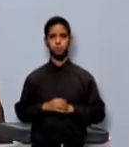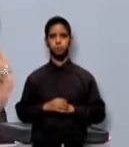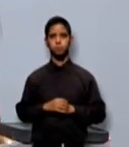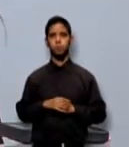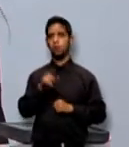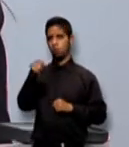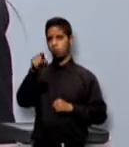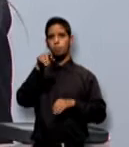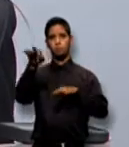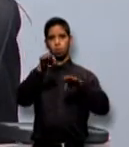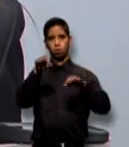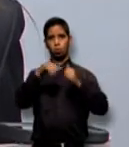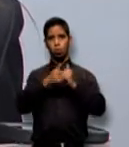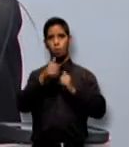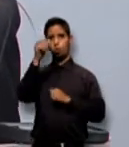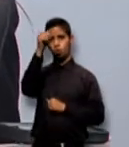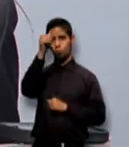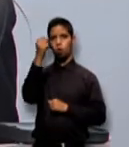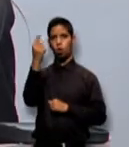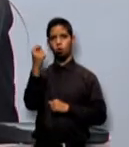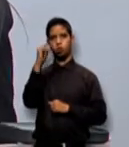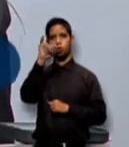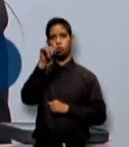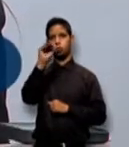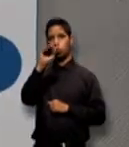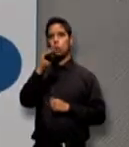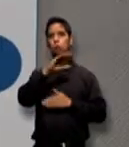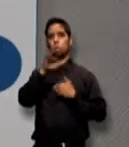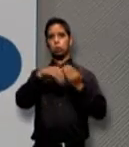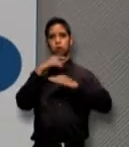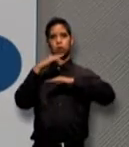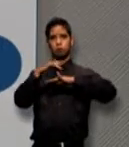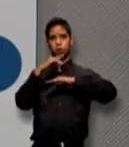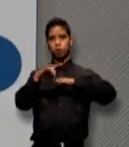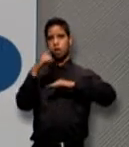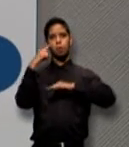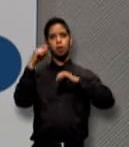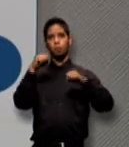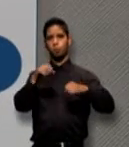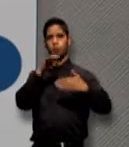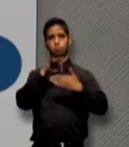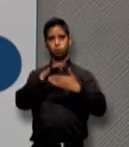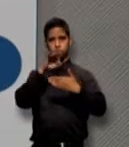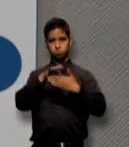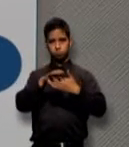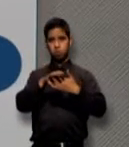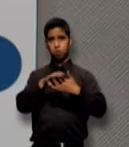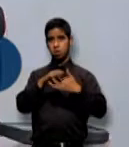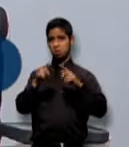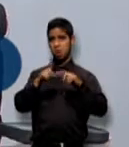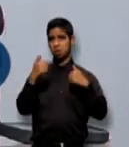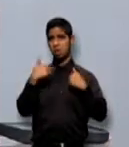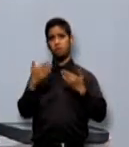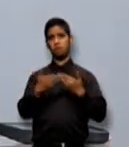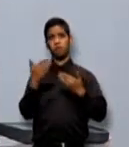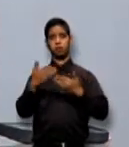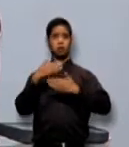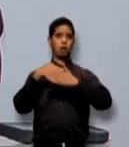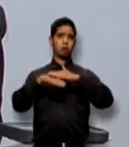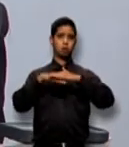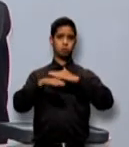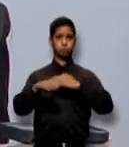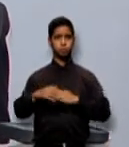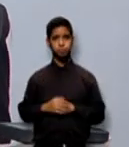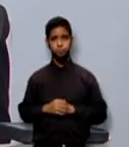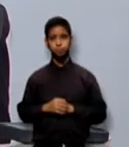disponible el domingo 11 de junio en aquellos colegios de votación identificados como de fácil acceso. El elector escuchará